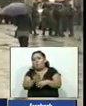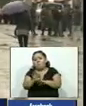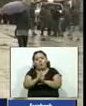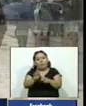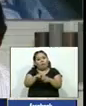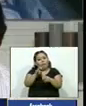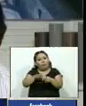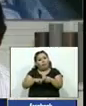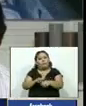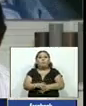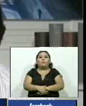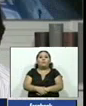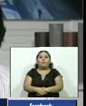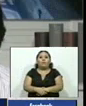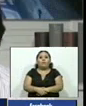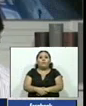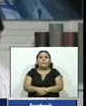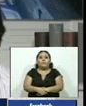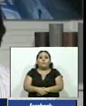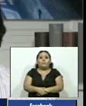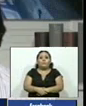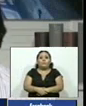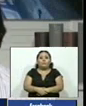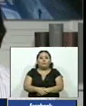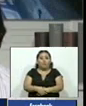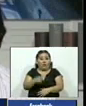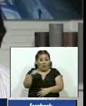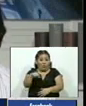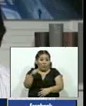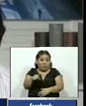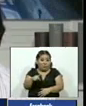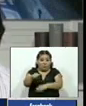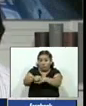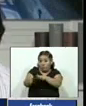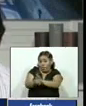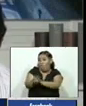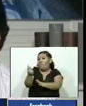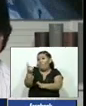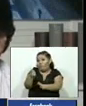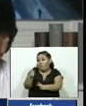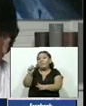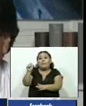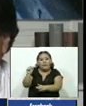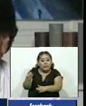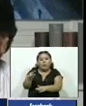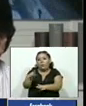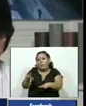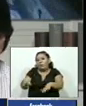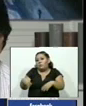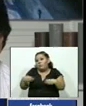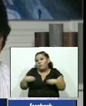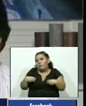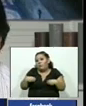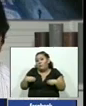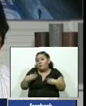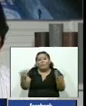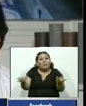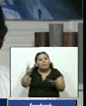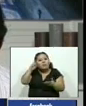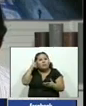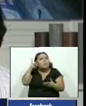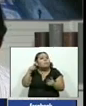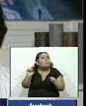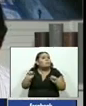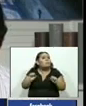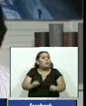el cargo hasta ahora no aprobaron ni rechazaron si no aprobaron ni rechazaron yo